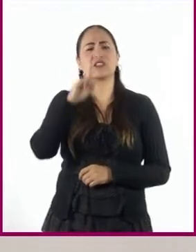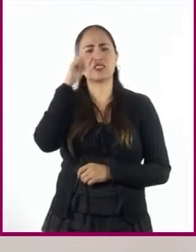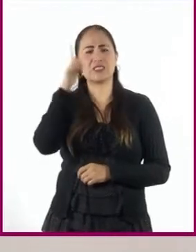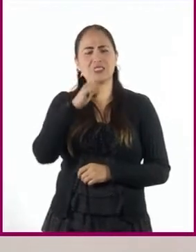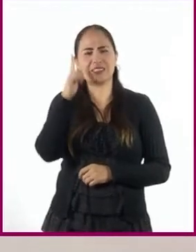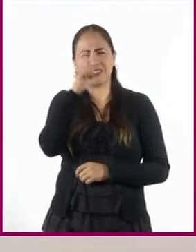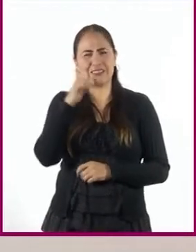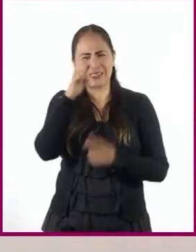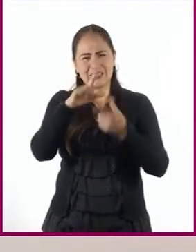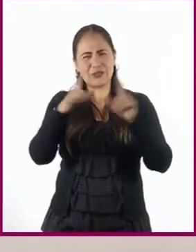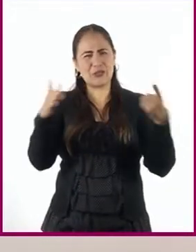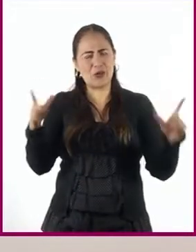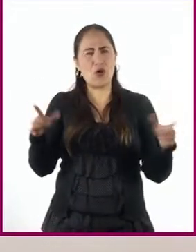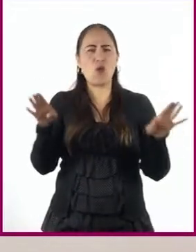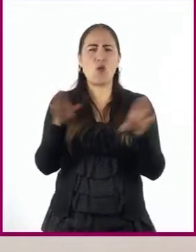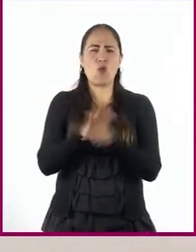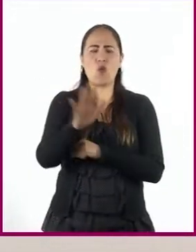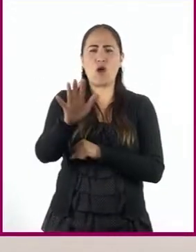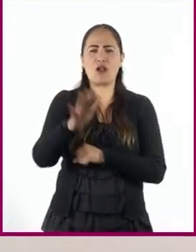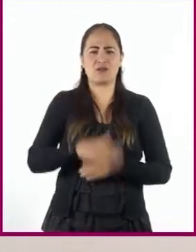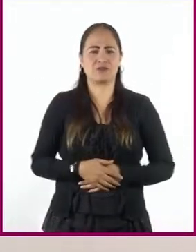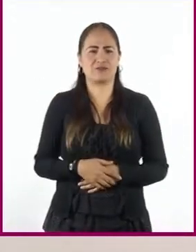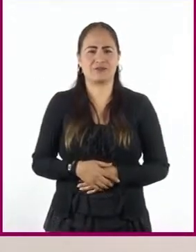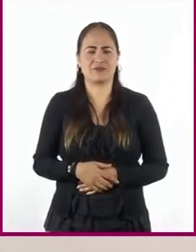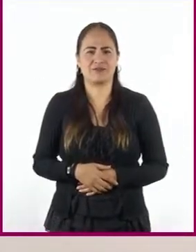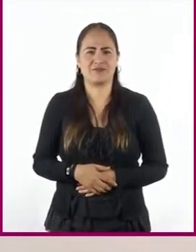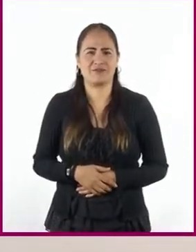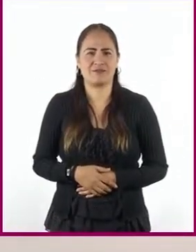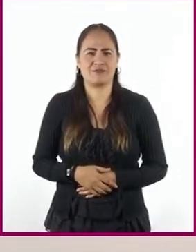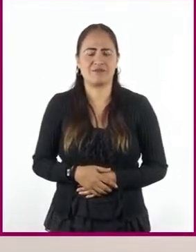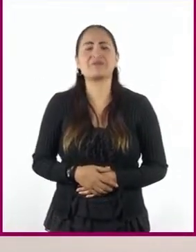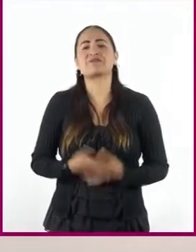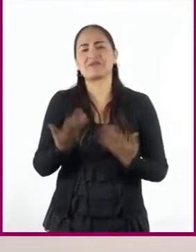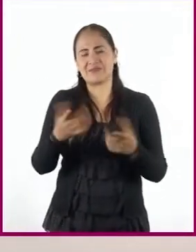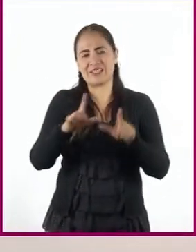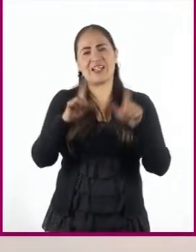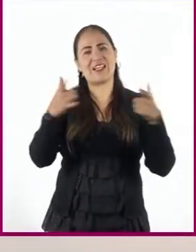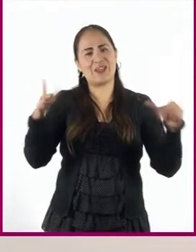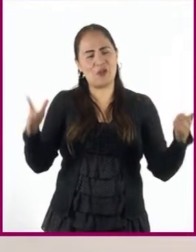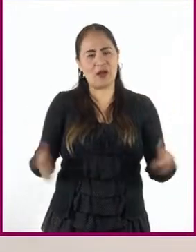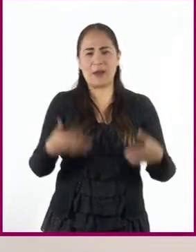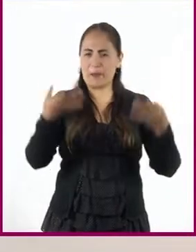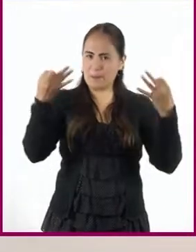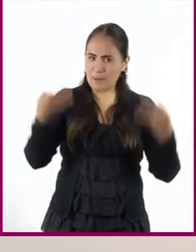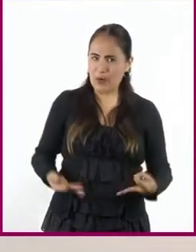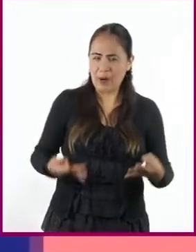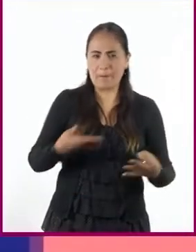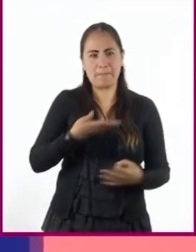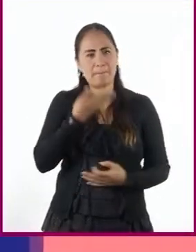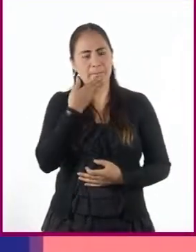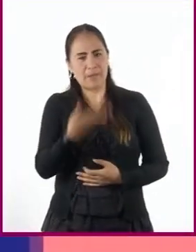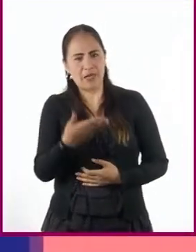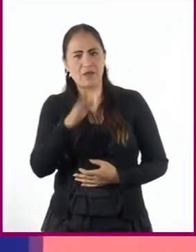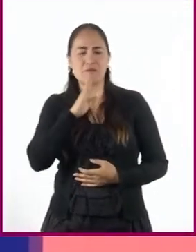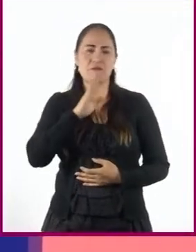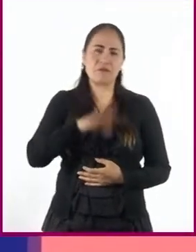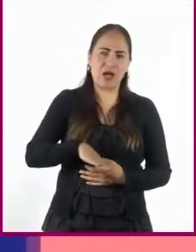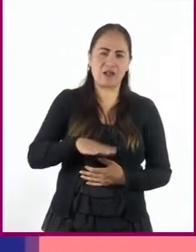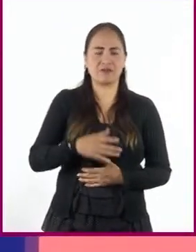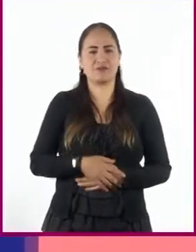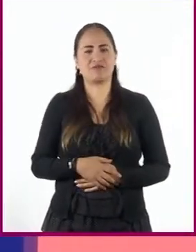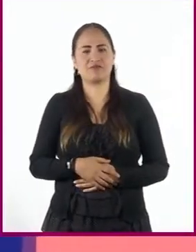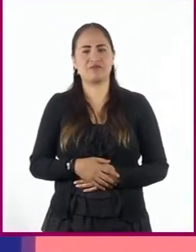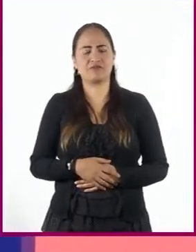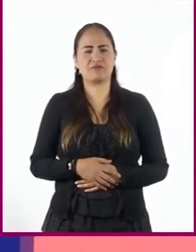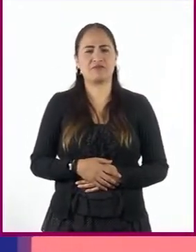Este ejemplo sirve para ilustrar algo importante con respecto al lenguaje, formal e informal. Y es que no